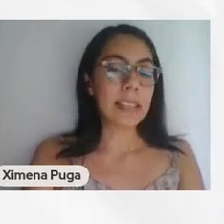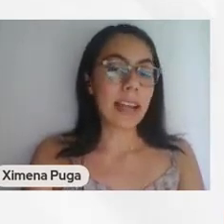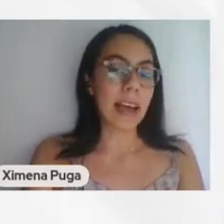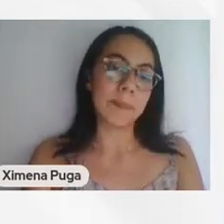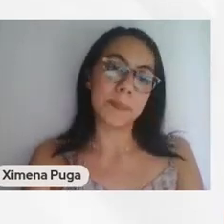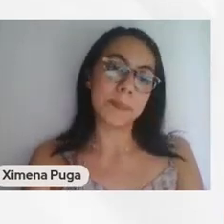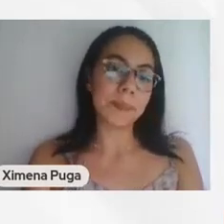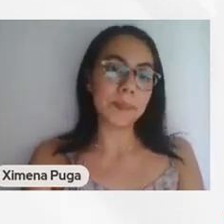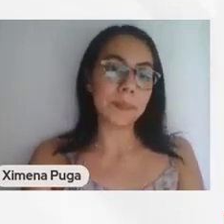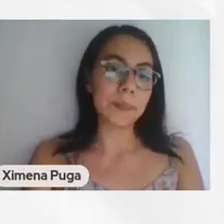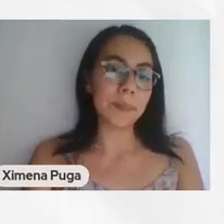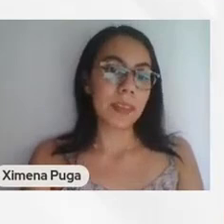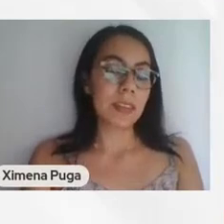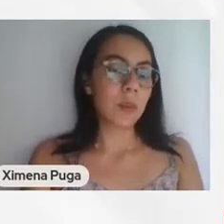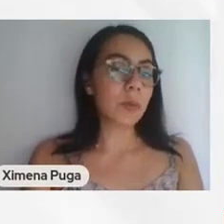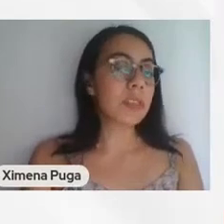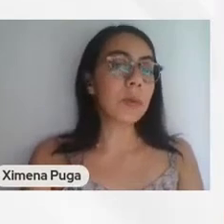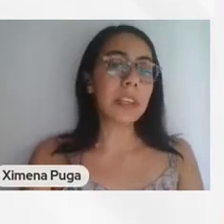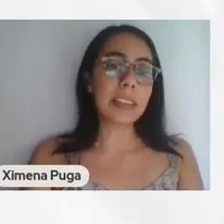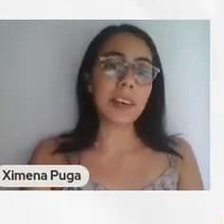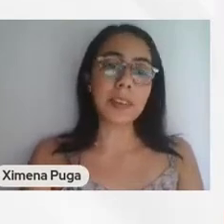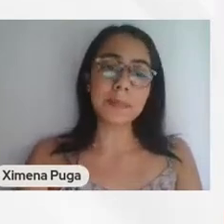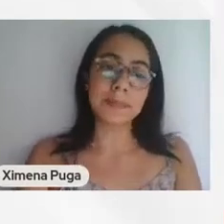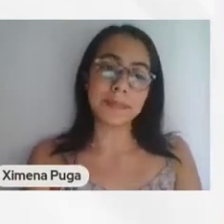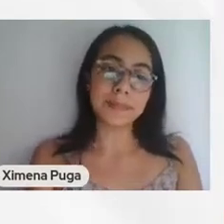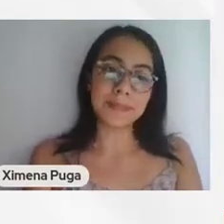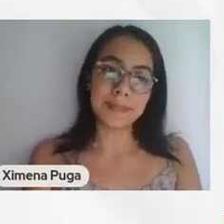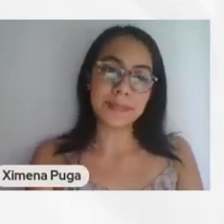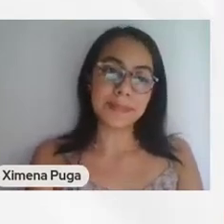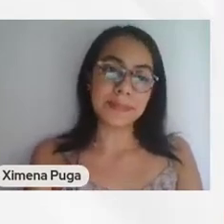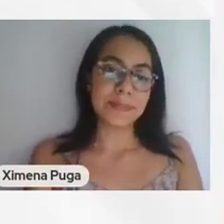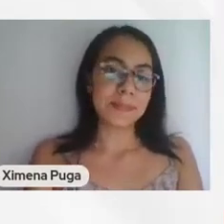¿Cuál será? Un segundito.